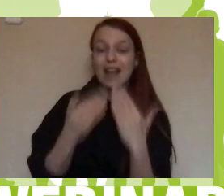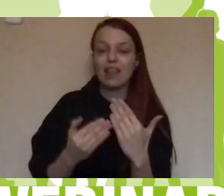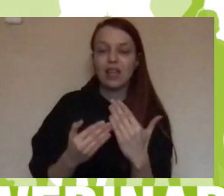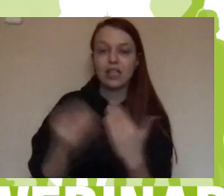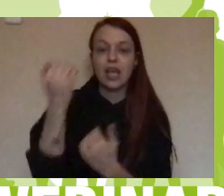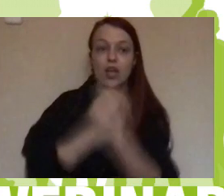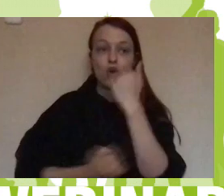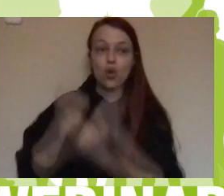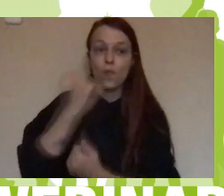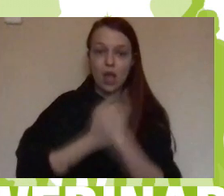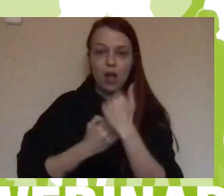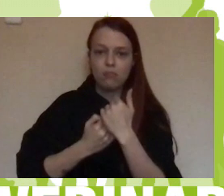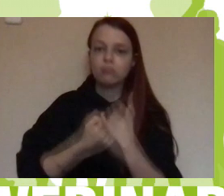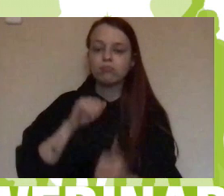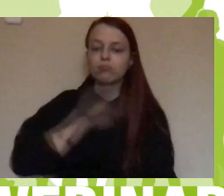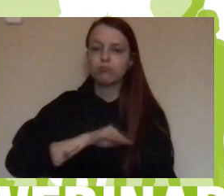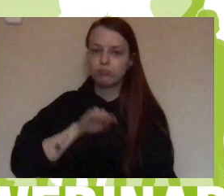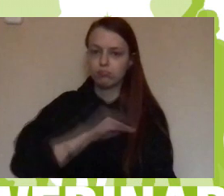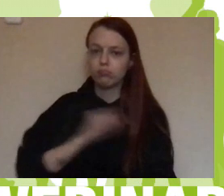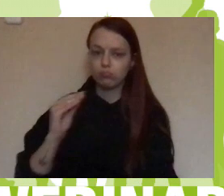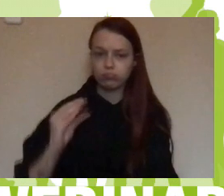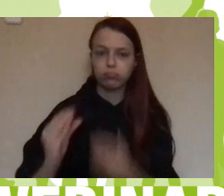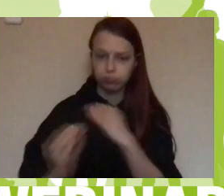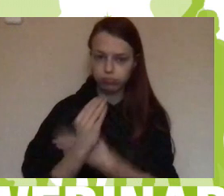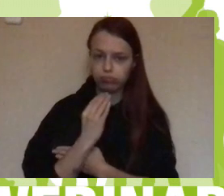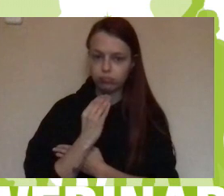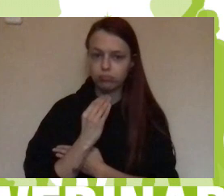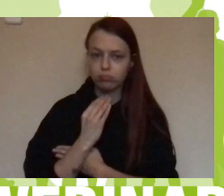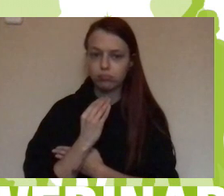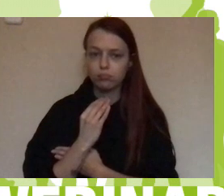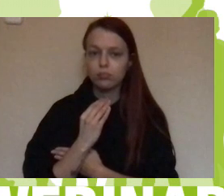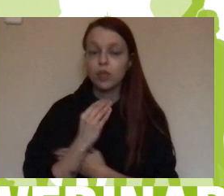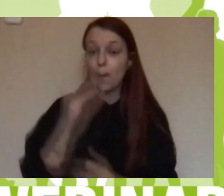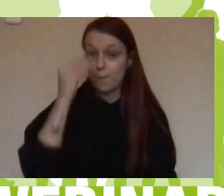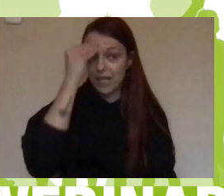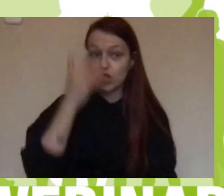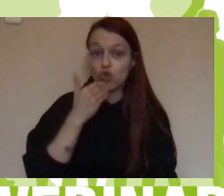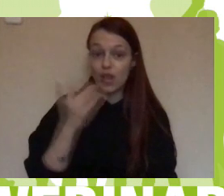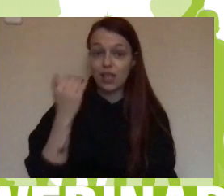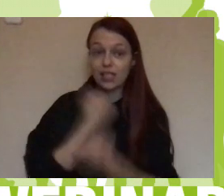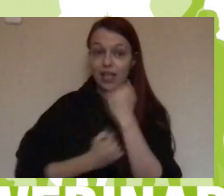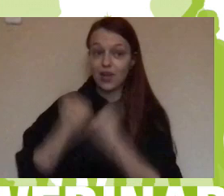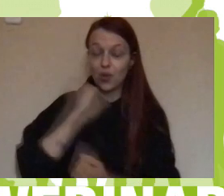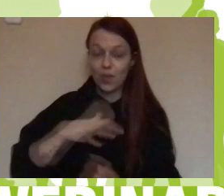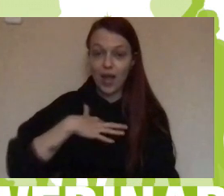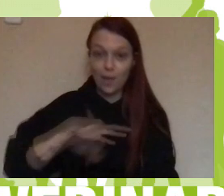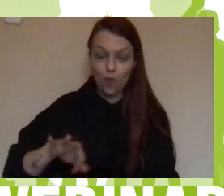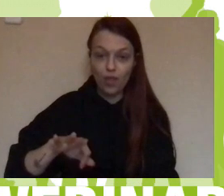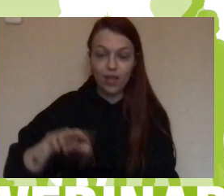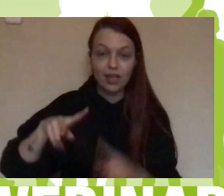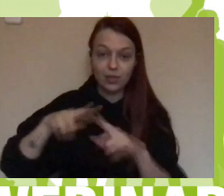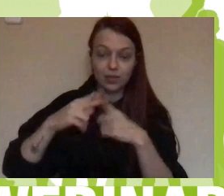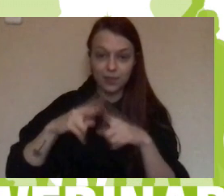dotación económica muy importante que creemos que sí podemos cubrir esos dispositivos a los